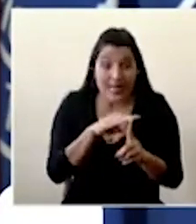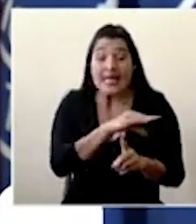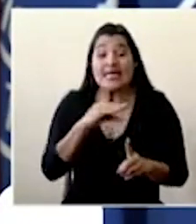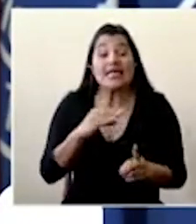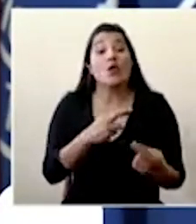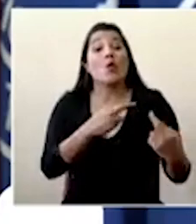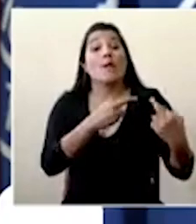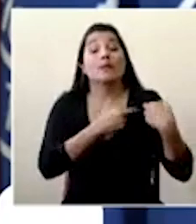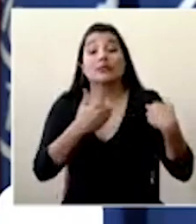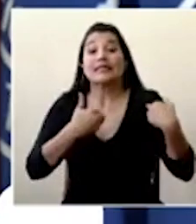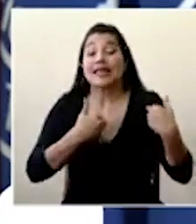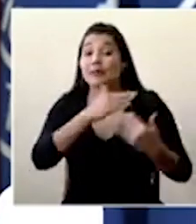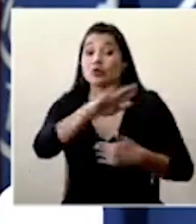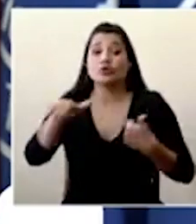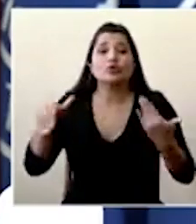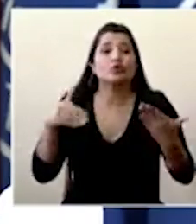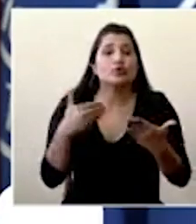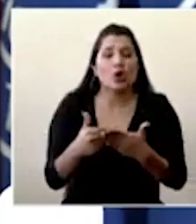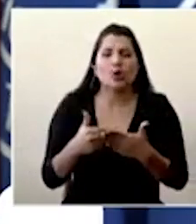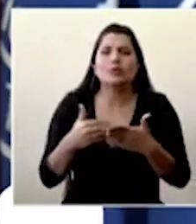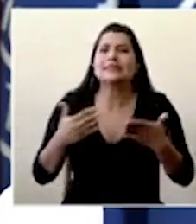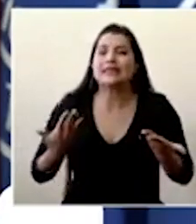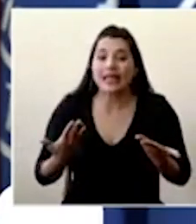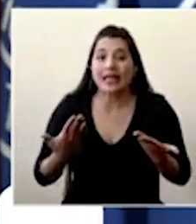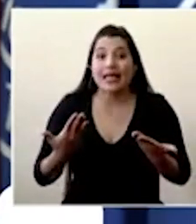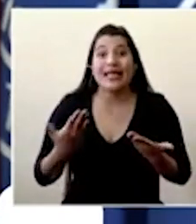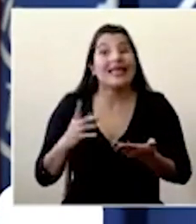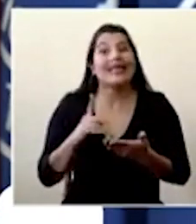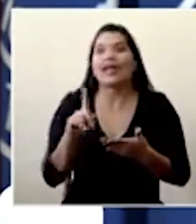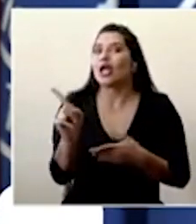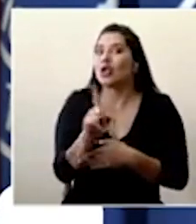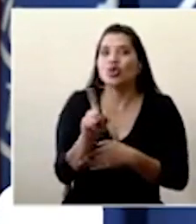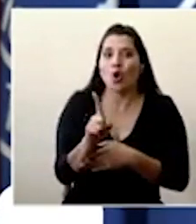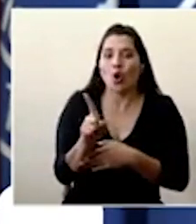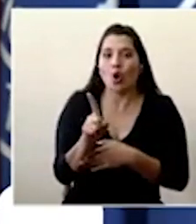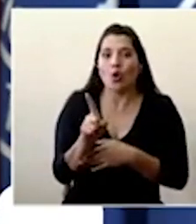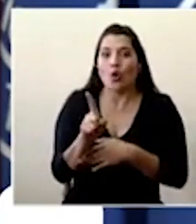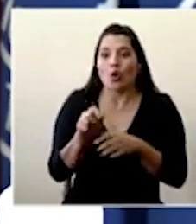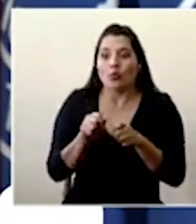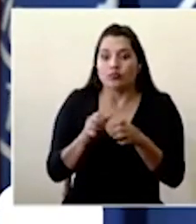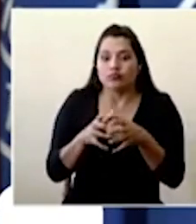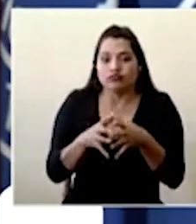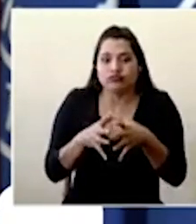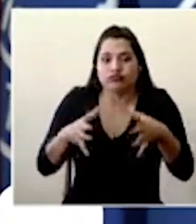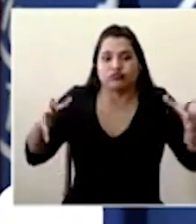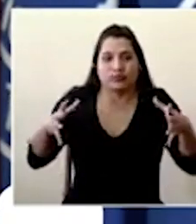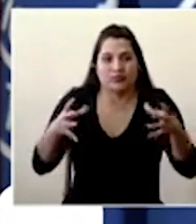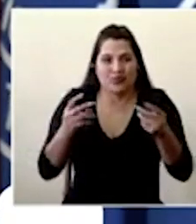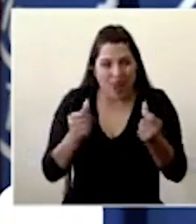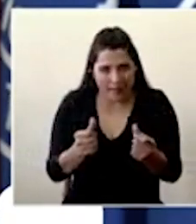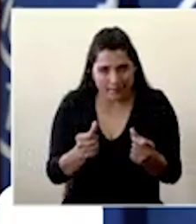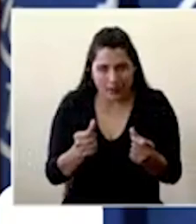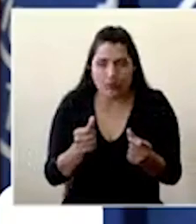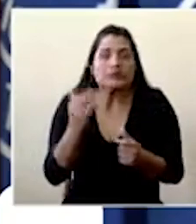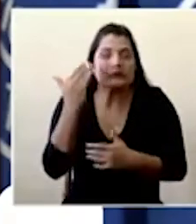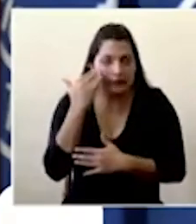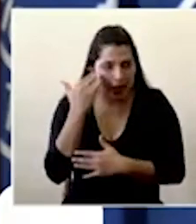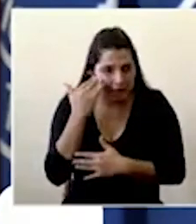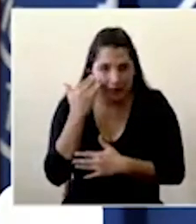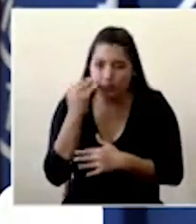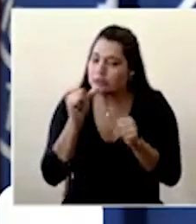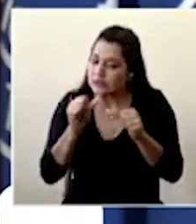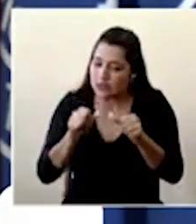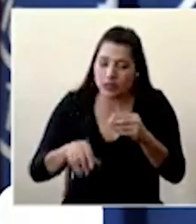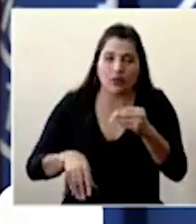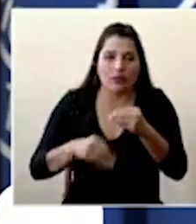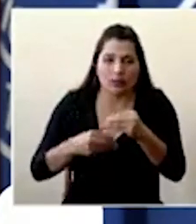todos y todas es que no avance rápidamente el virus va a seguir su paso van a haber